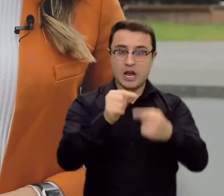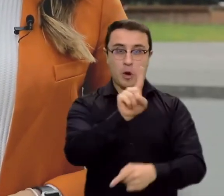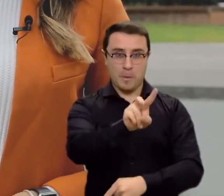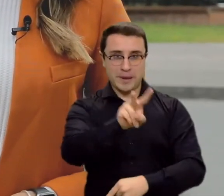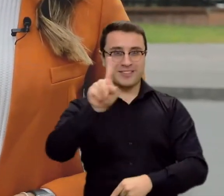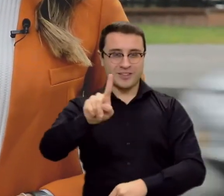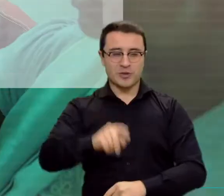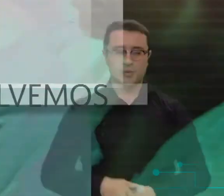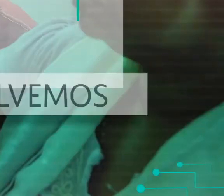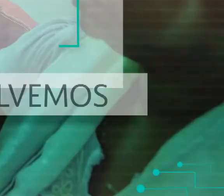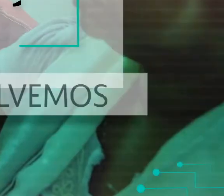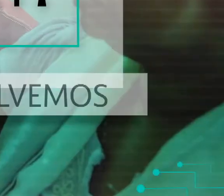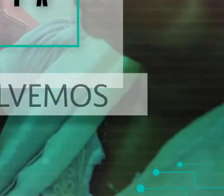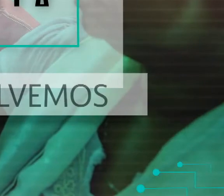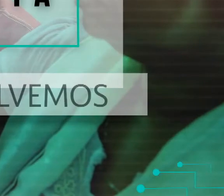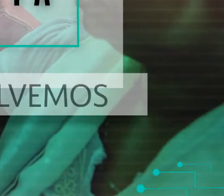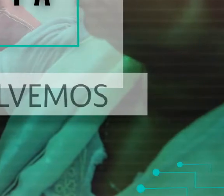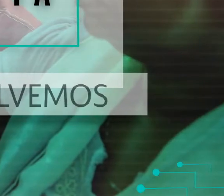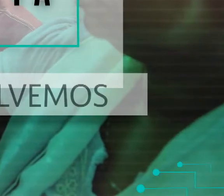XXI.